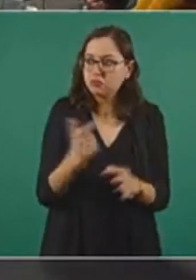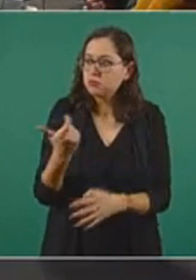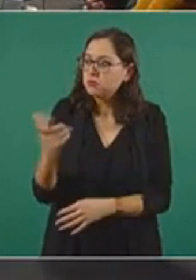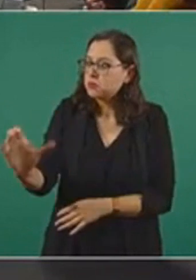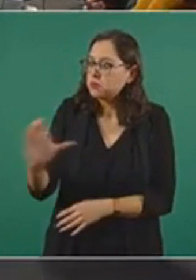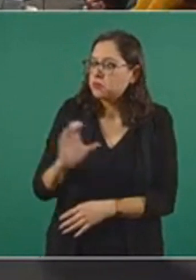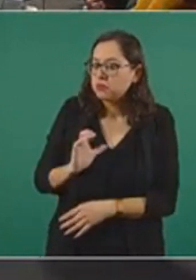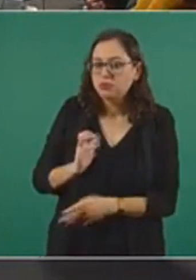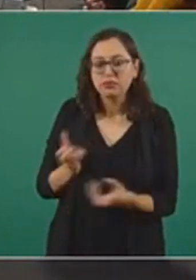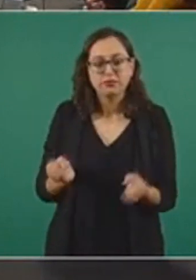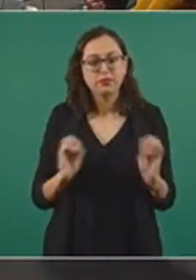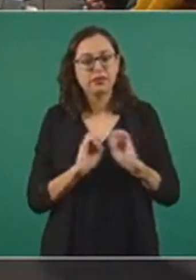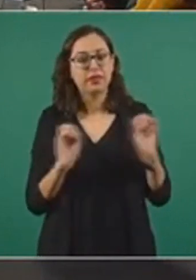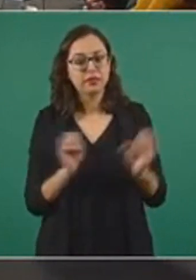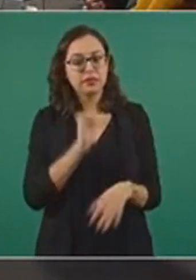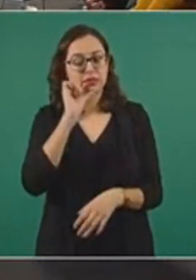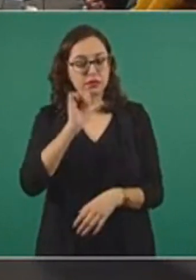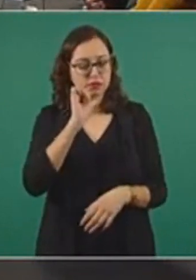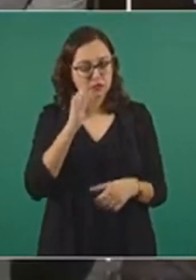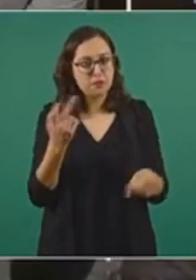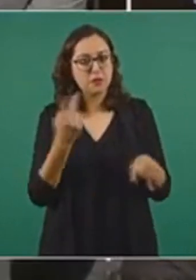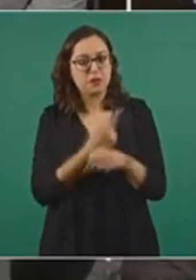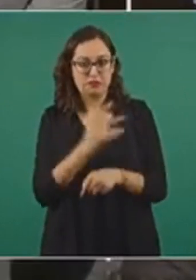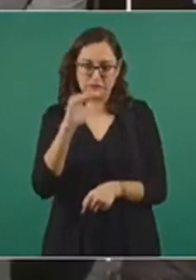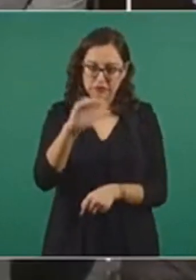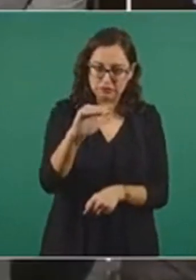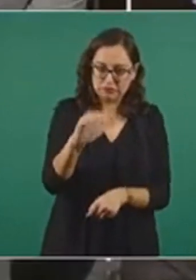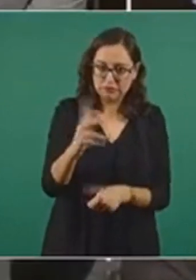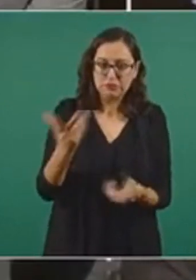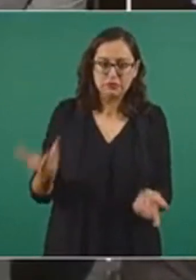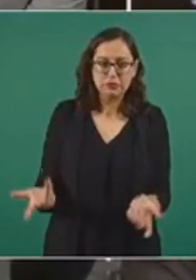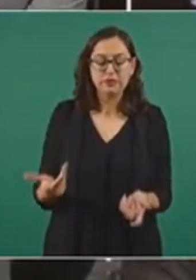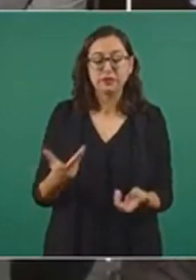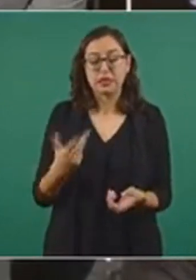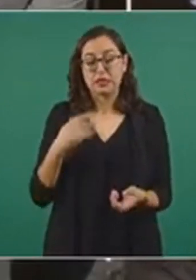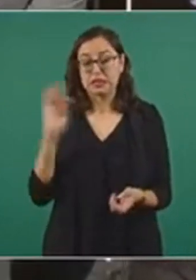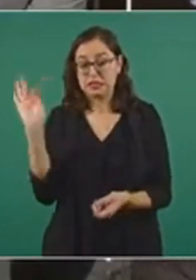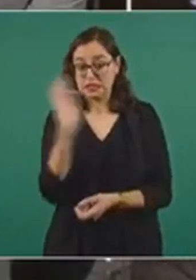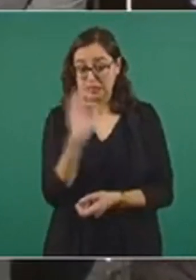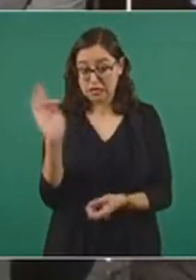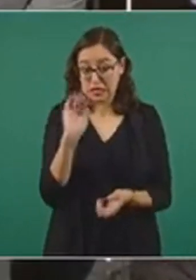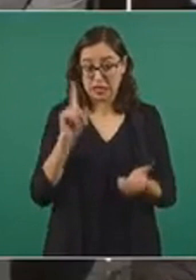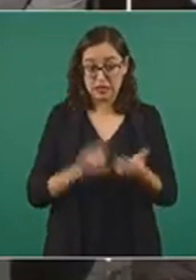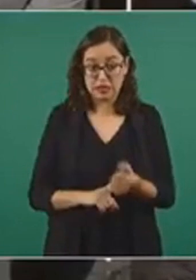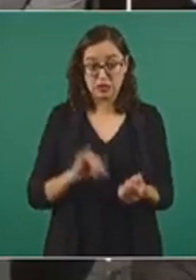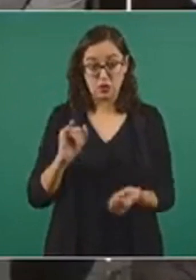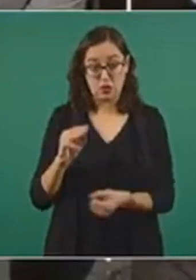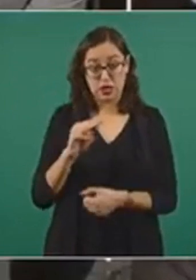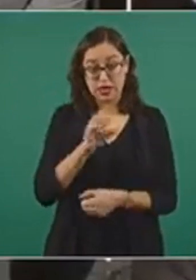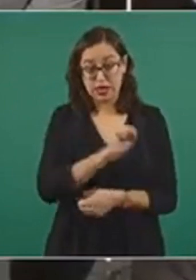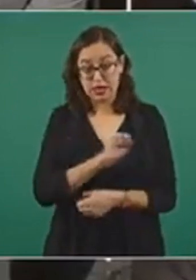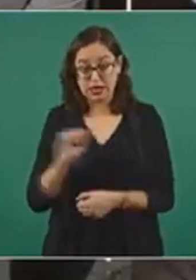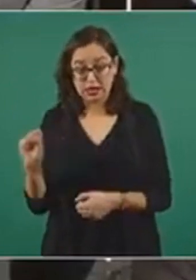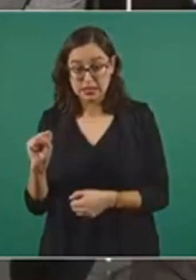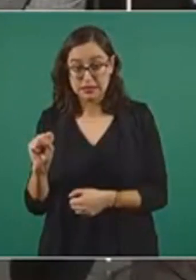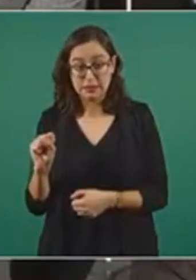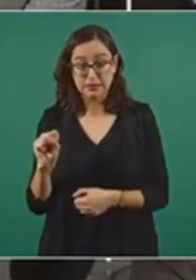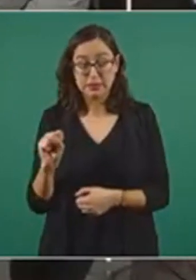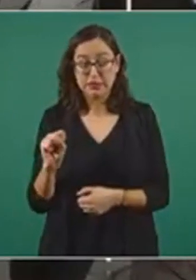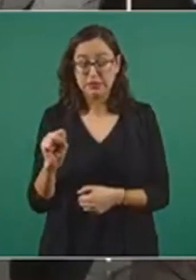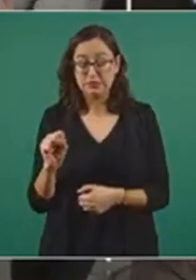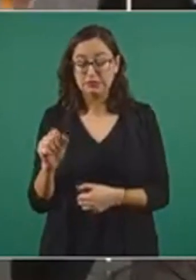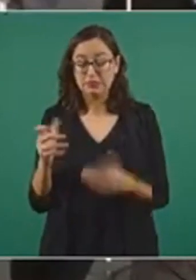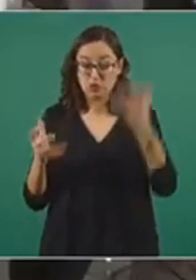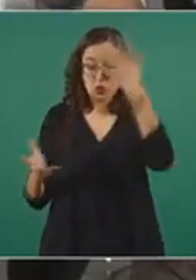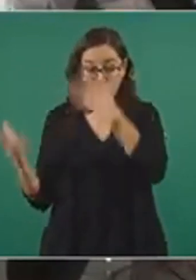confusión de parte también de las autoridades del Seguro Social al pensar que se están pidiendo una doble